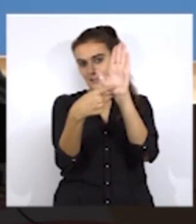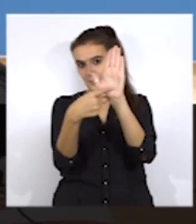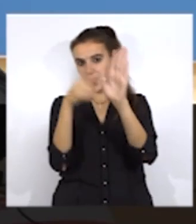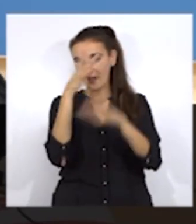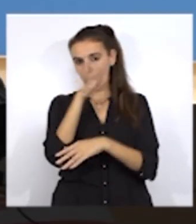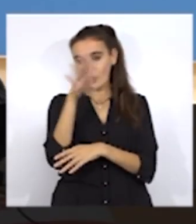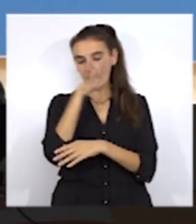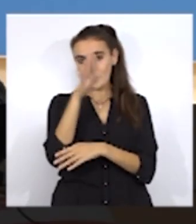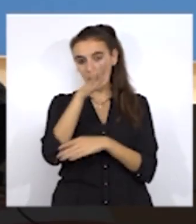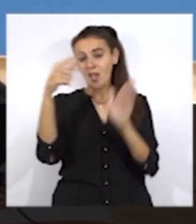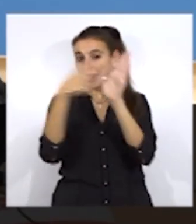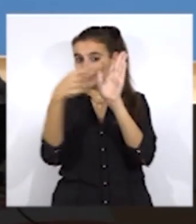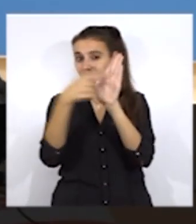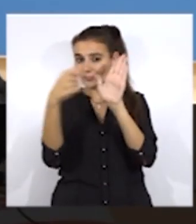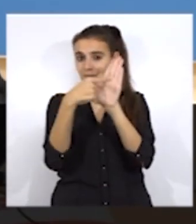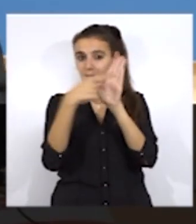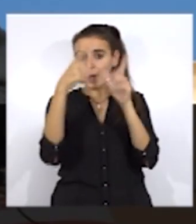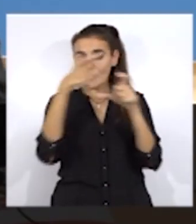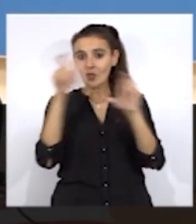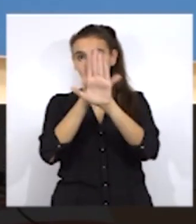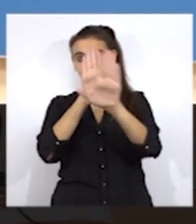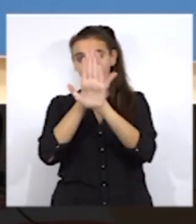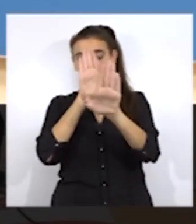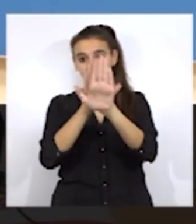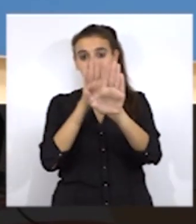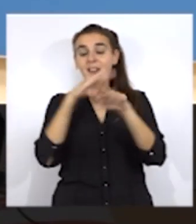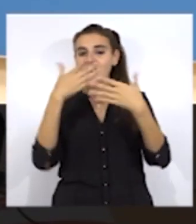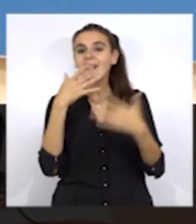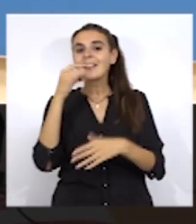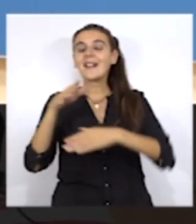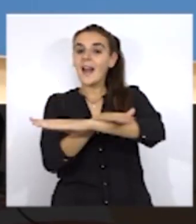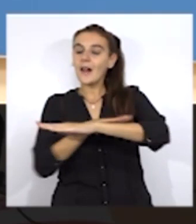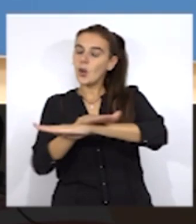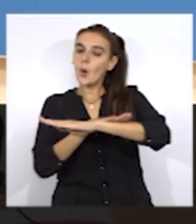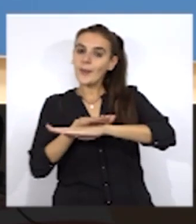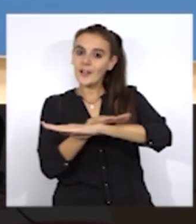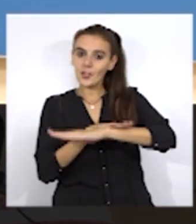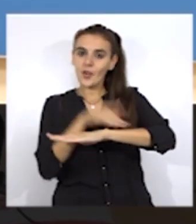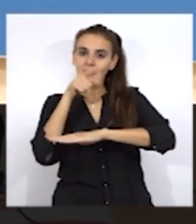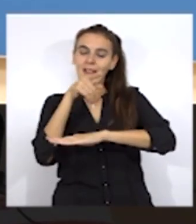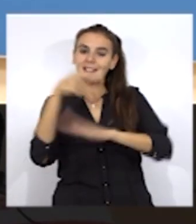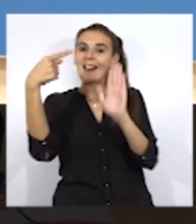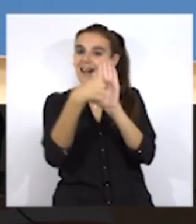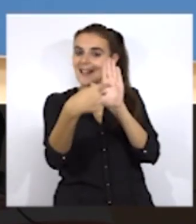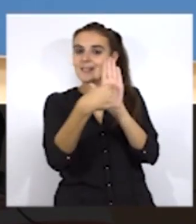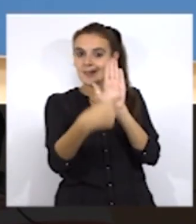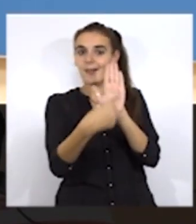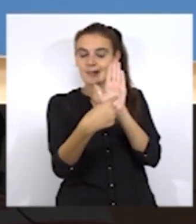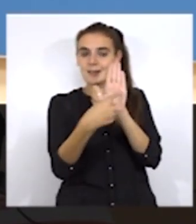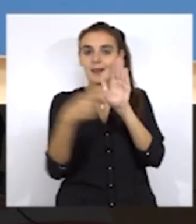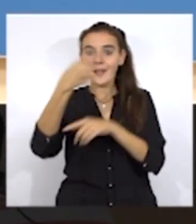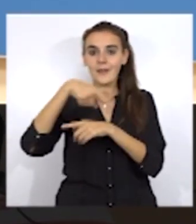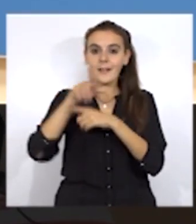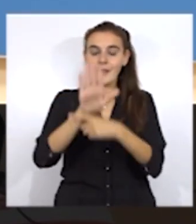parte de los vecinos y ahora es el Gobierno el que les exige que sean ellos quienes tomen las medidas y que